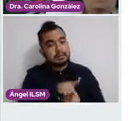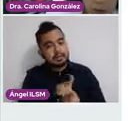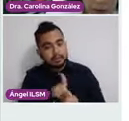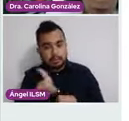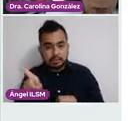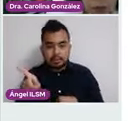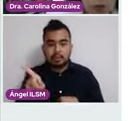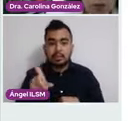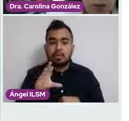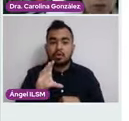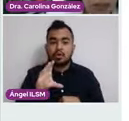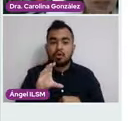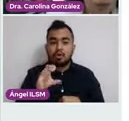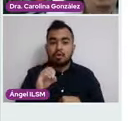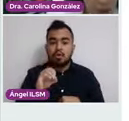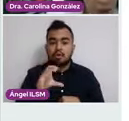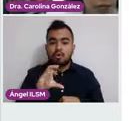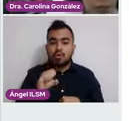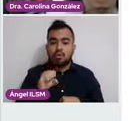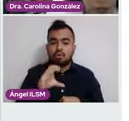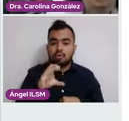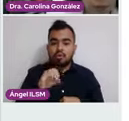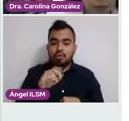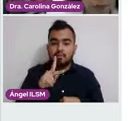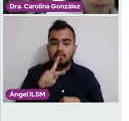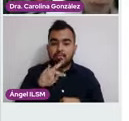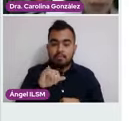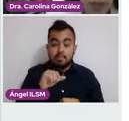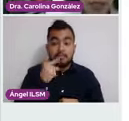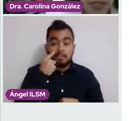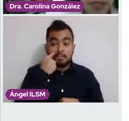normal o si se encuentra alguna lesión.